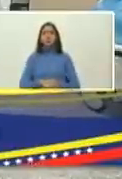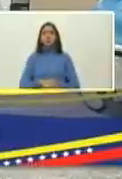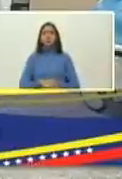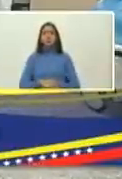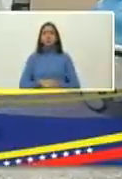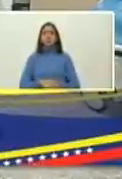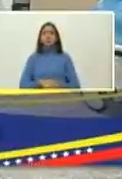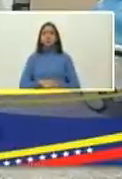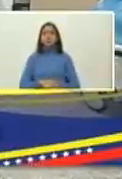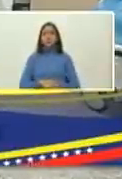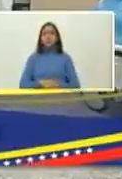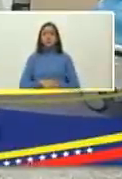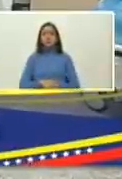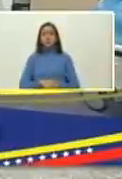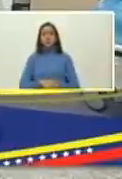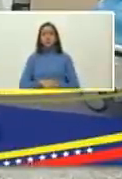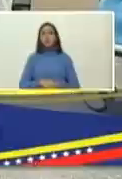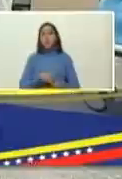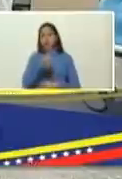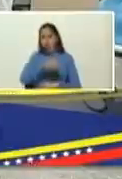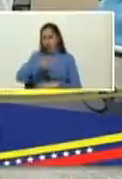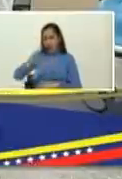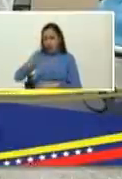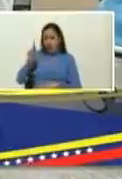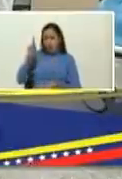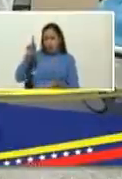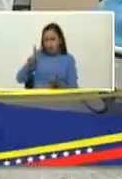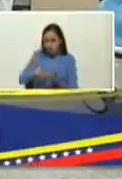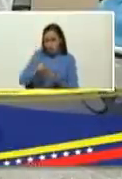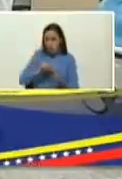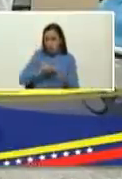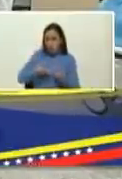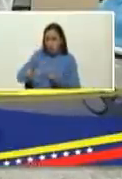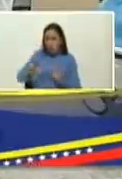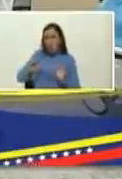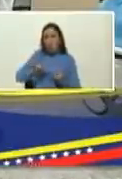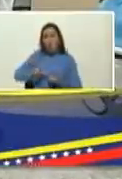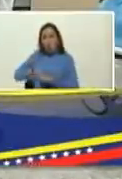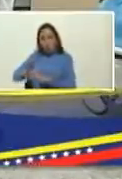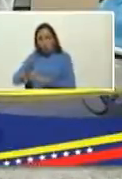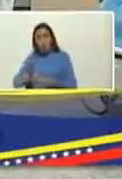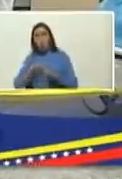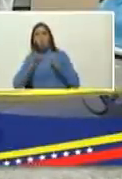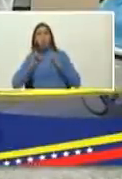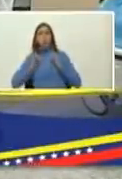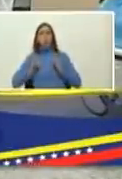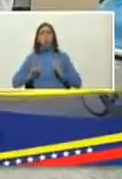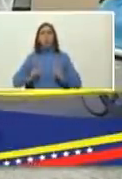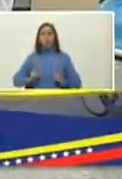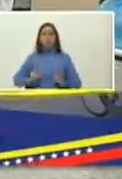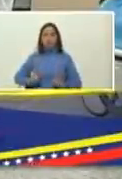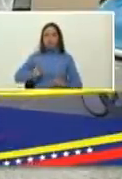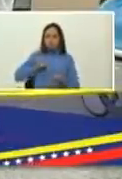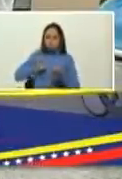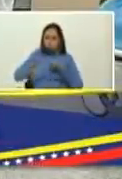quirúrgicas bueno el paciente se encuentra en una sala de recuperación siendo monitoreado por un equipo de